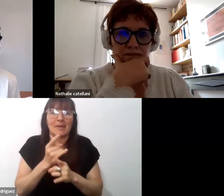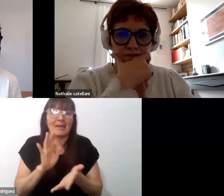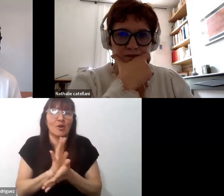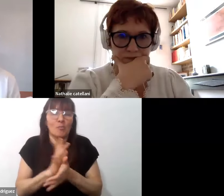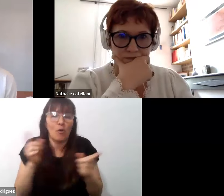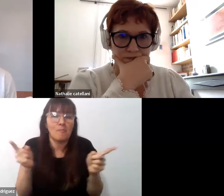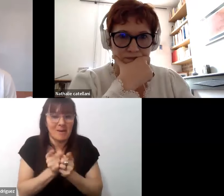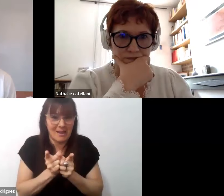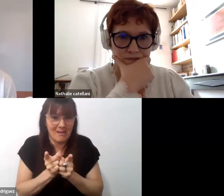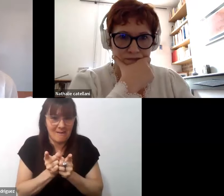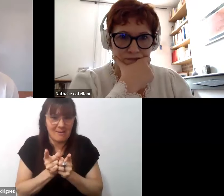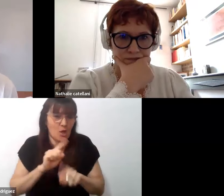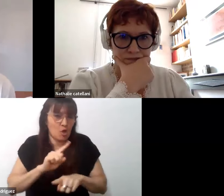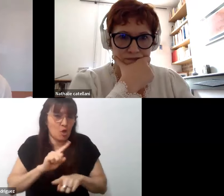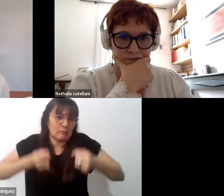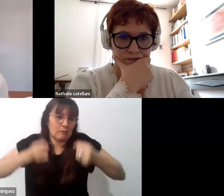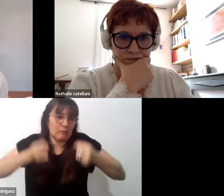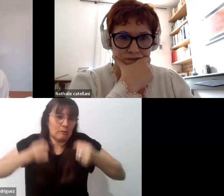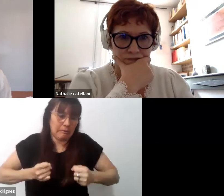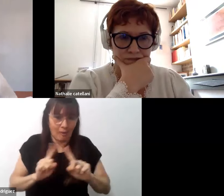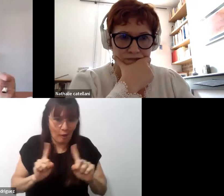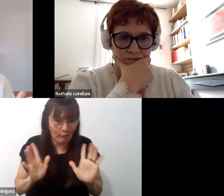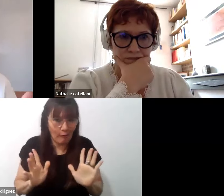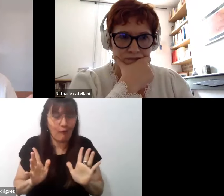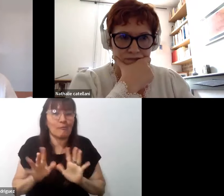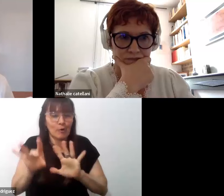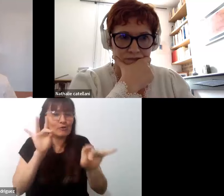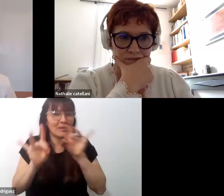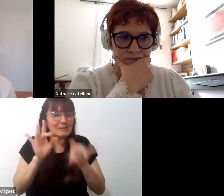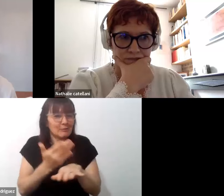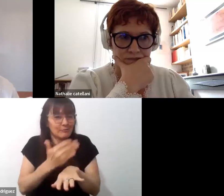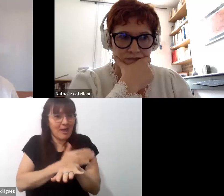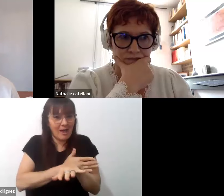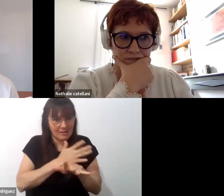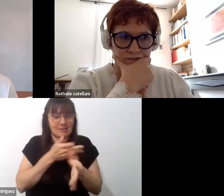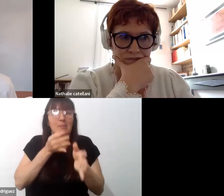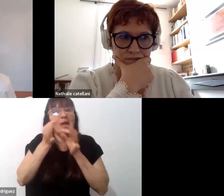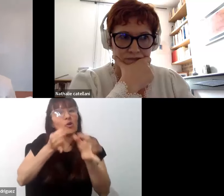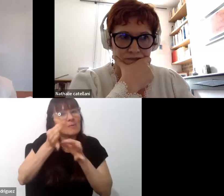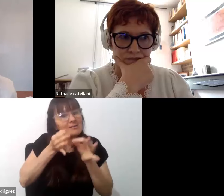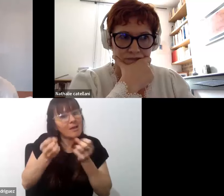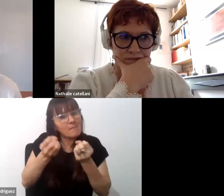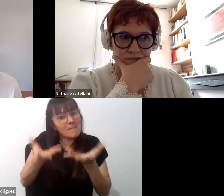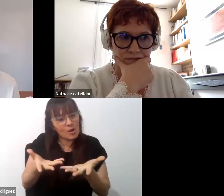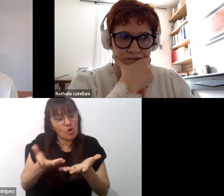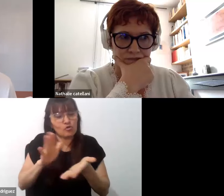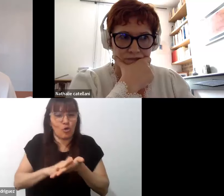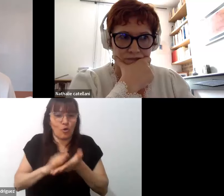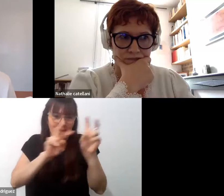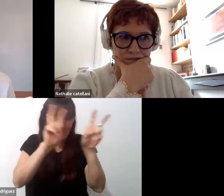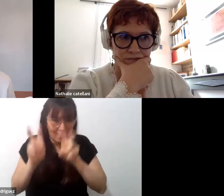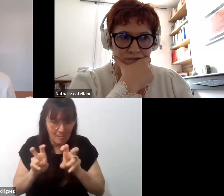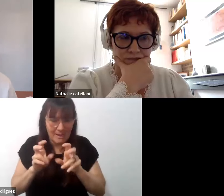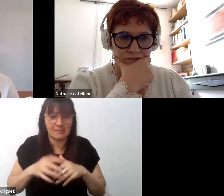recorte no es caprichoso, lo que pretende hacer es tal vez acicatear la conversación sobre una serie de cuestiones. Lo